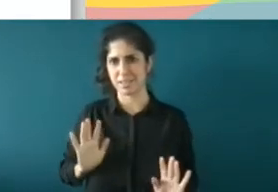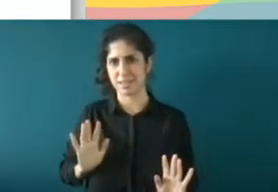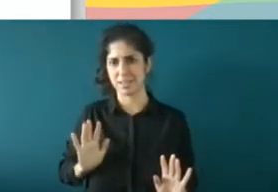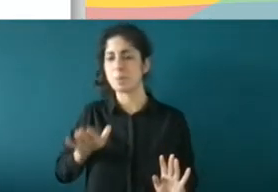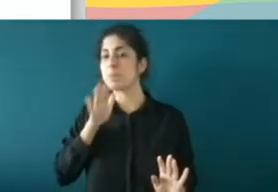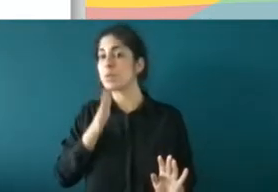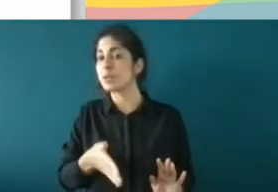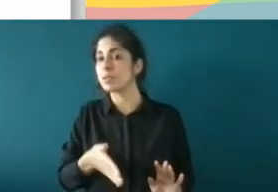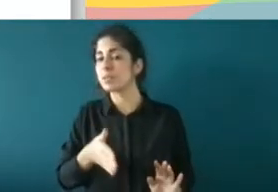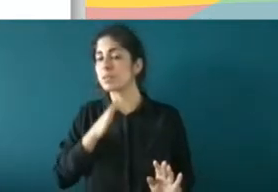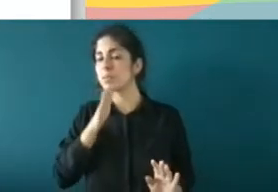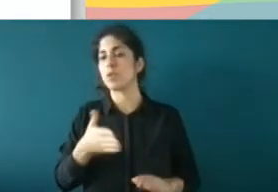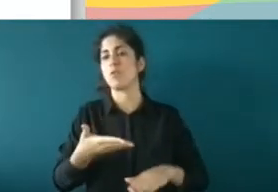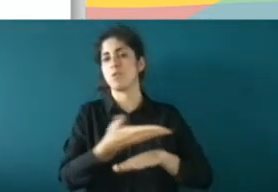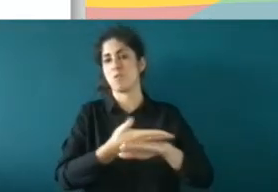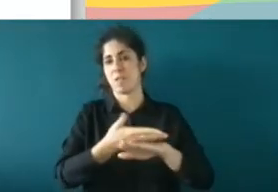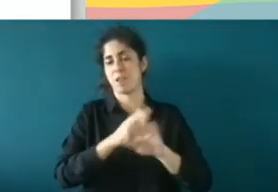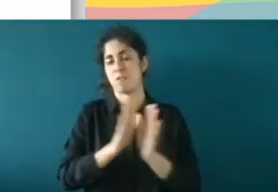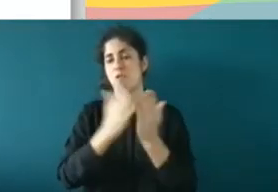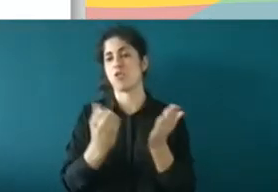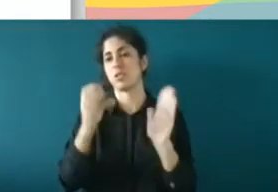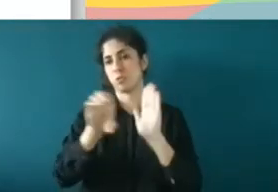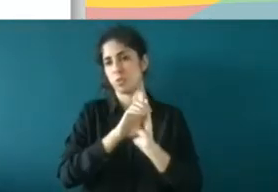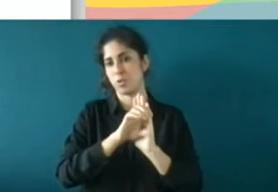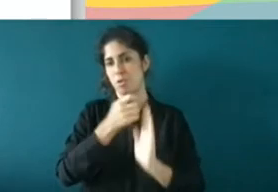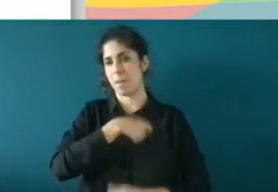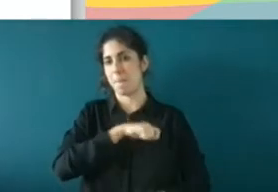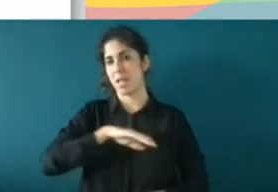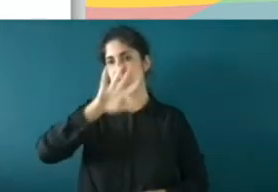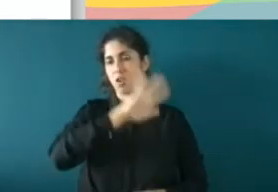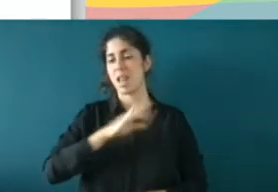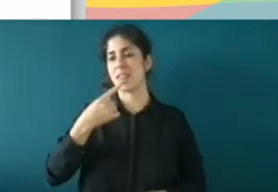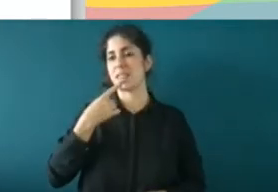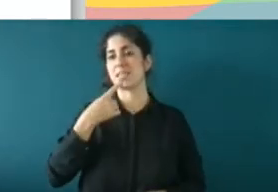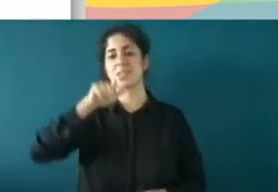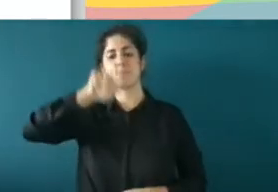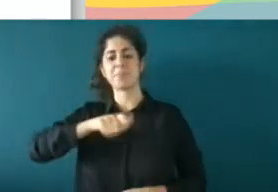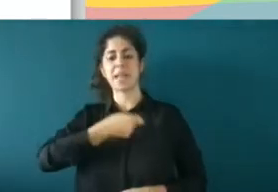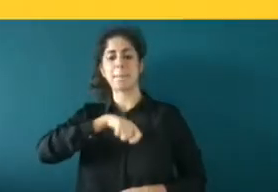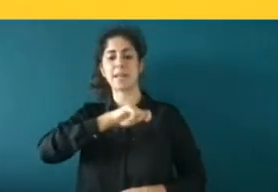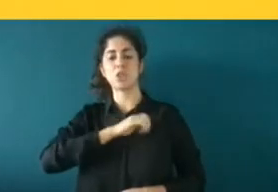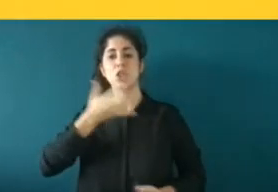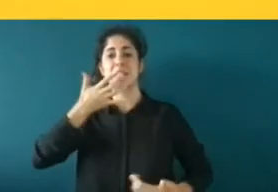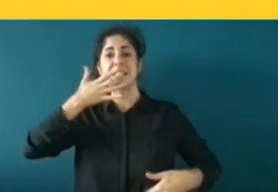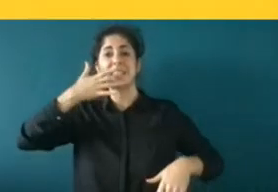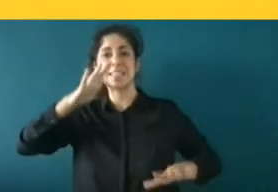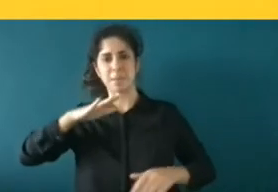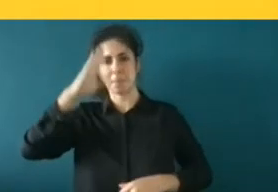estado en su constitución dice que es español aquel que aquel que sus padres son españoles